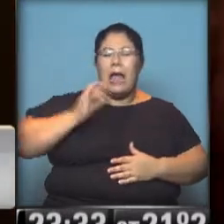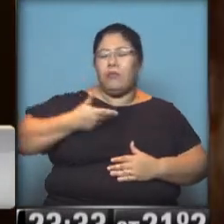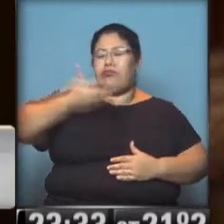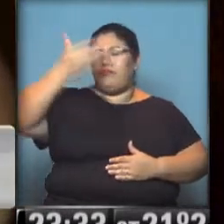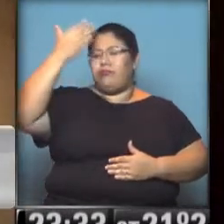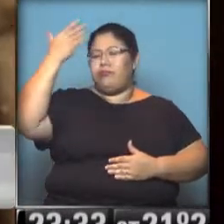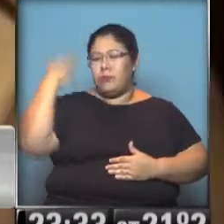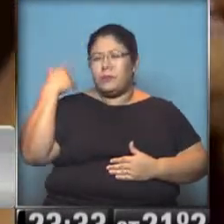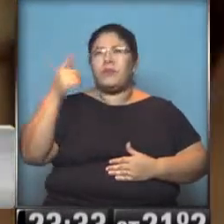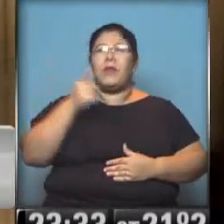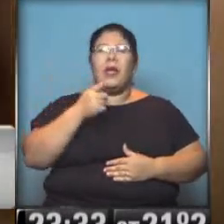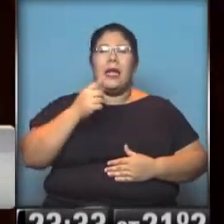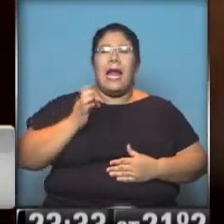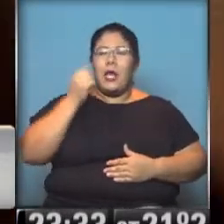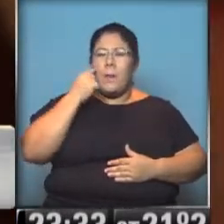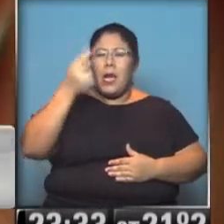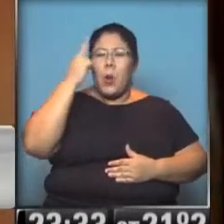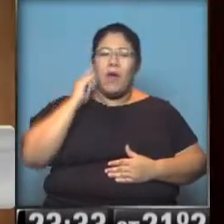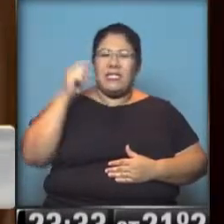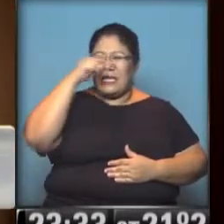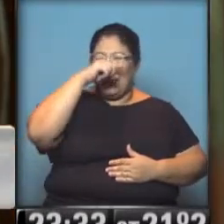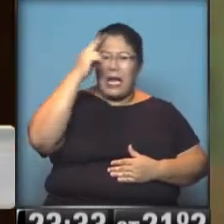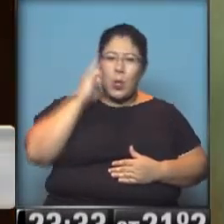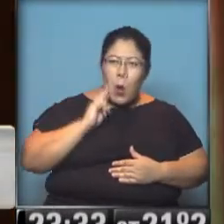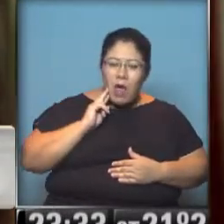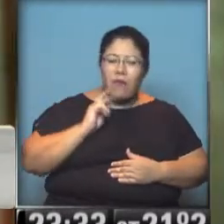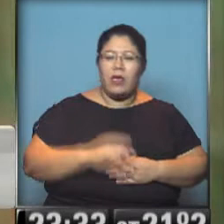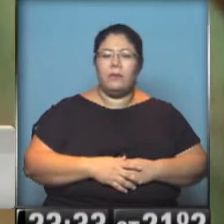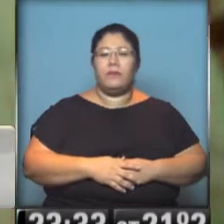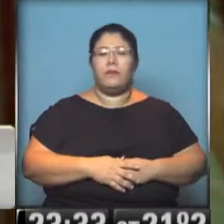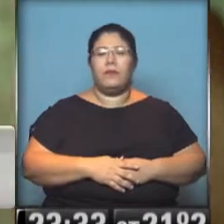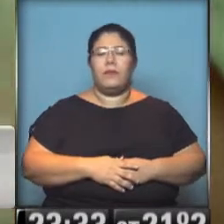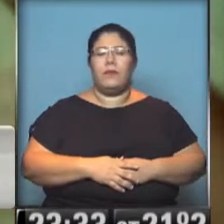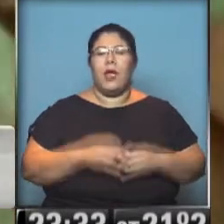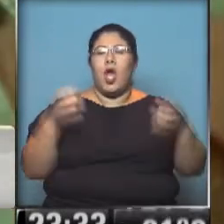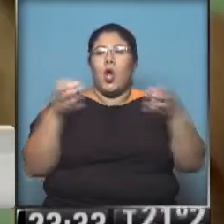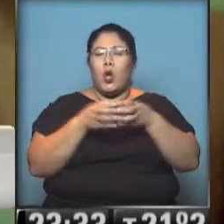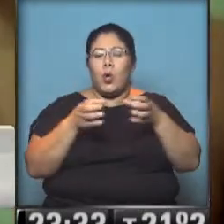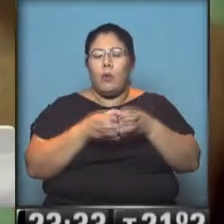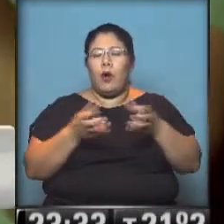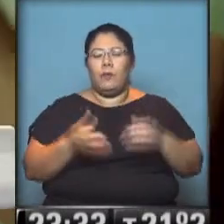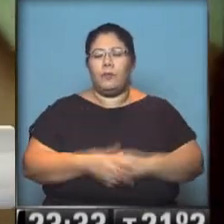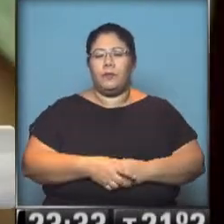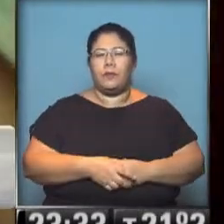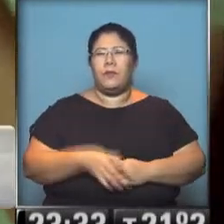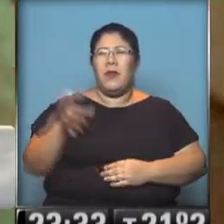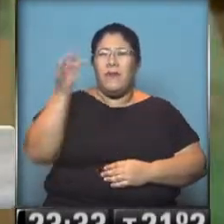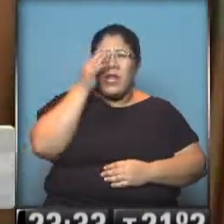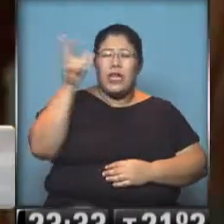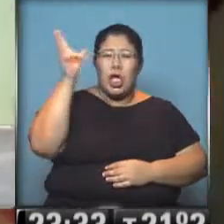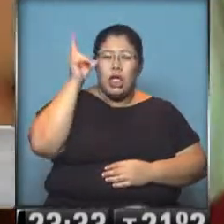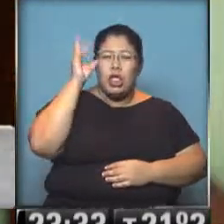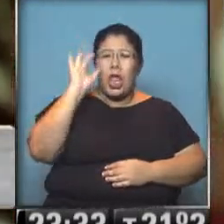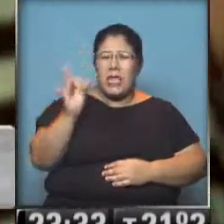en el Margarita Sirgui. Sí, es la ricota de verdad que está llegando. No fue en el 28 de diciembre, que era la